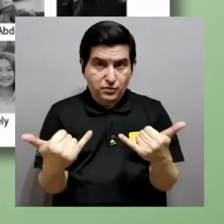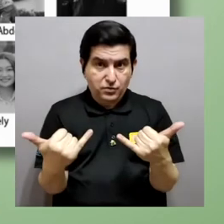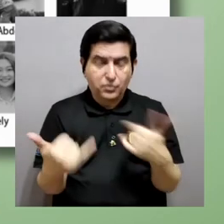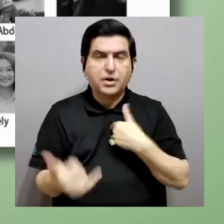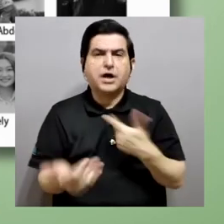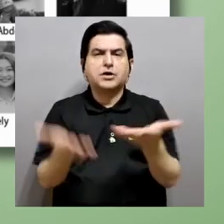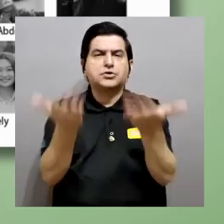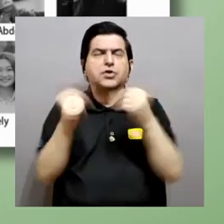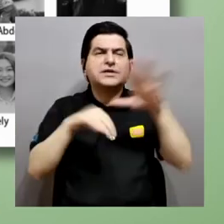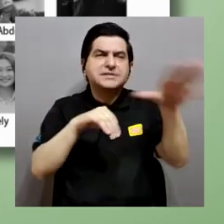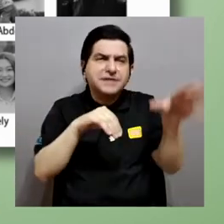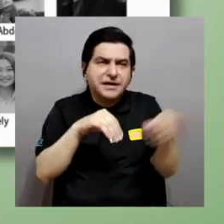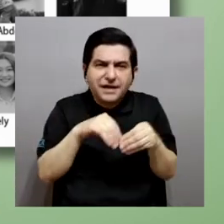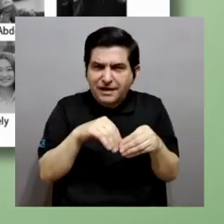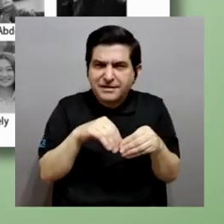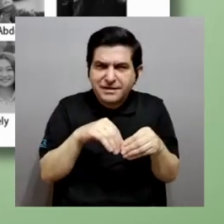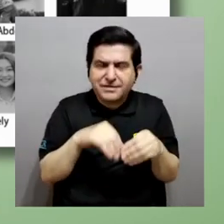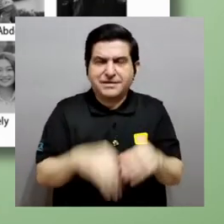quisiera